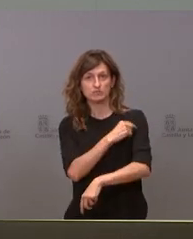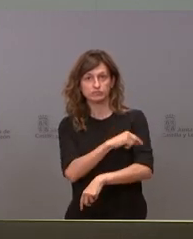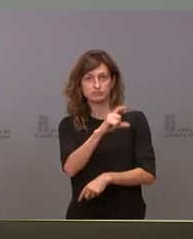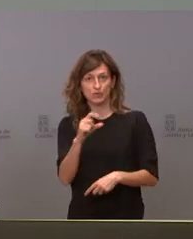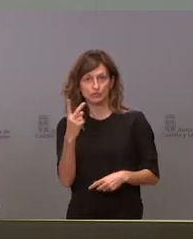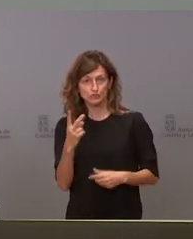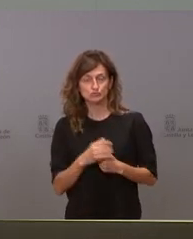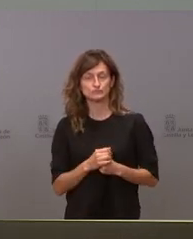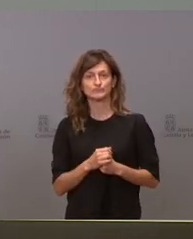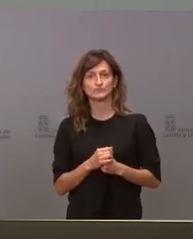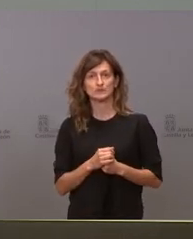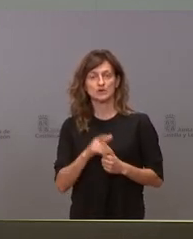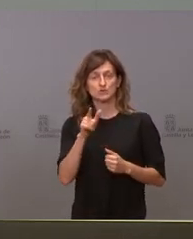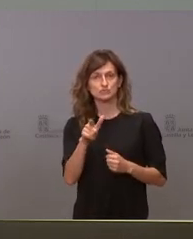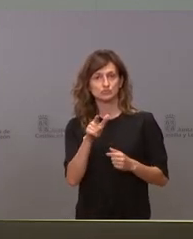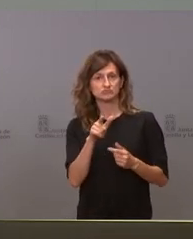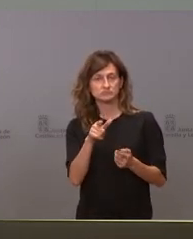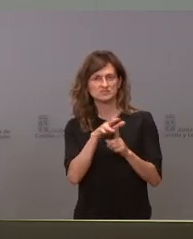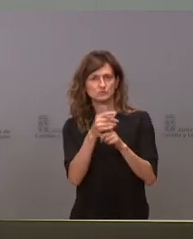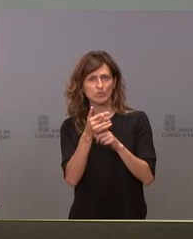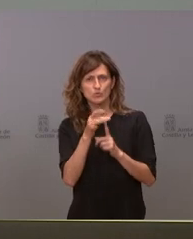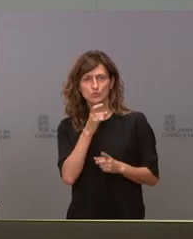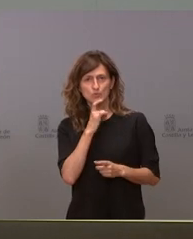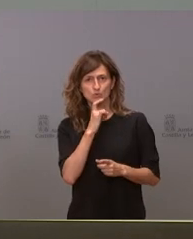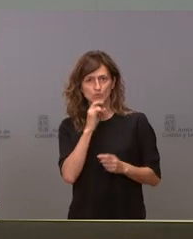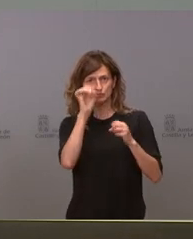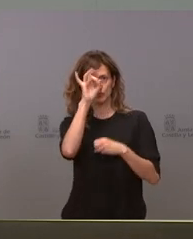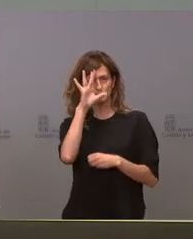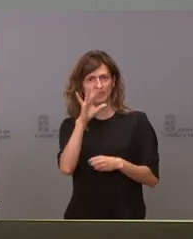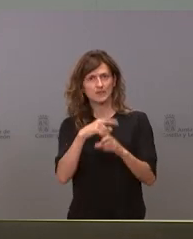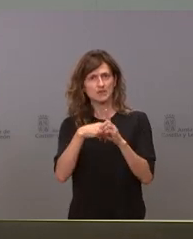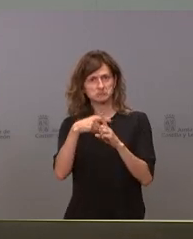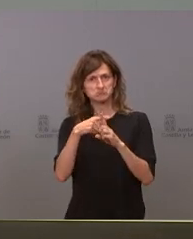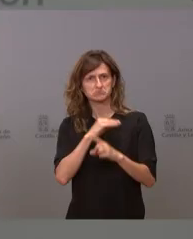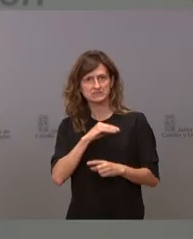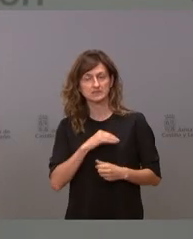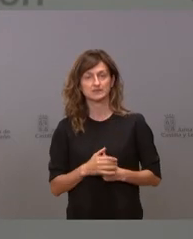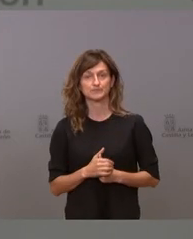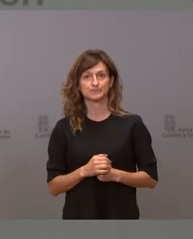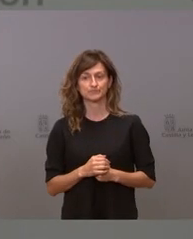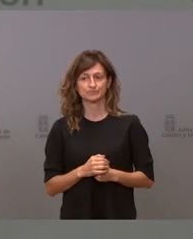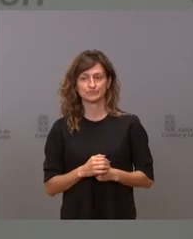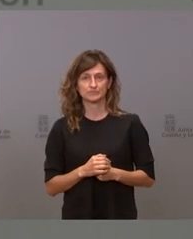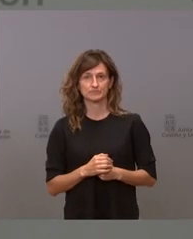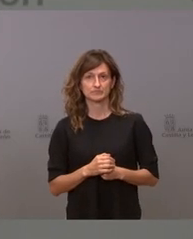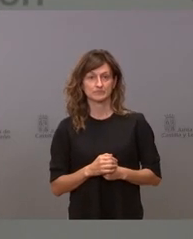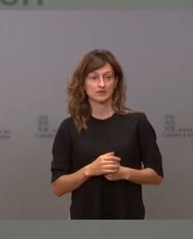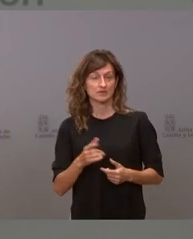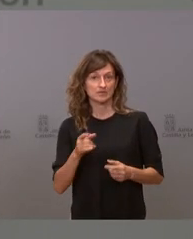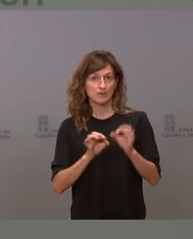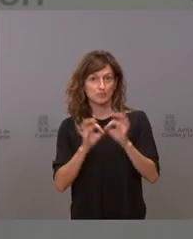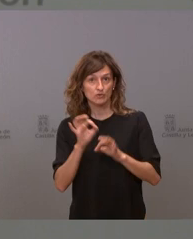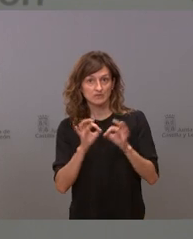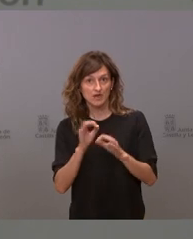cuál es su estado porque sorprende que sean una cifra tan alta bueno son una cifra tan alta